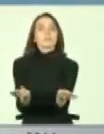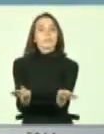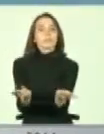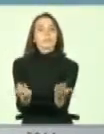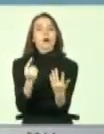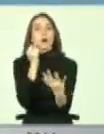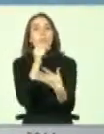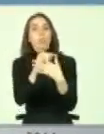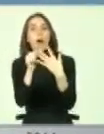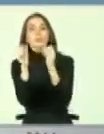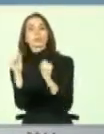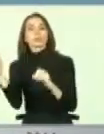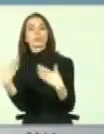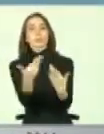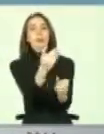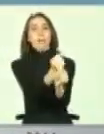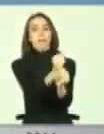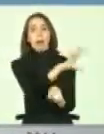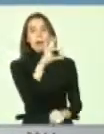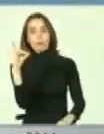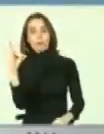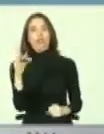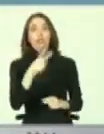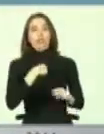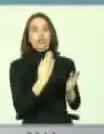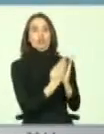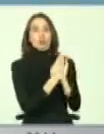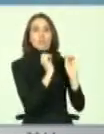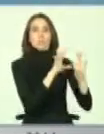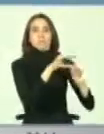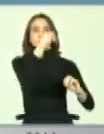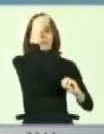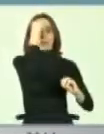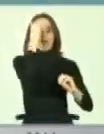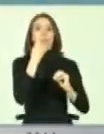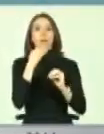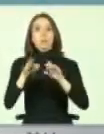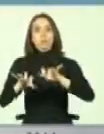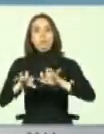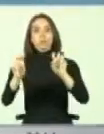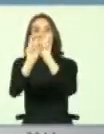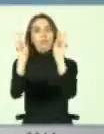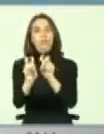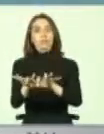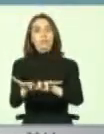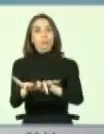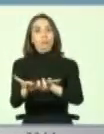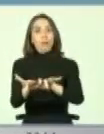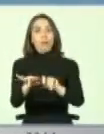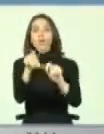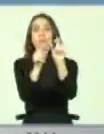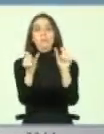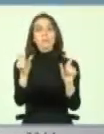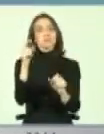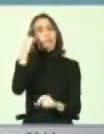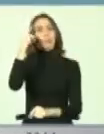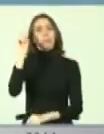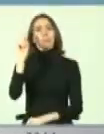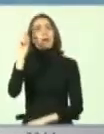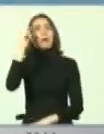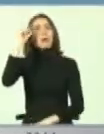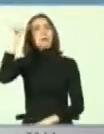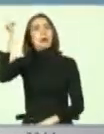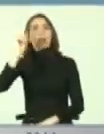posibilidad de empleo. Muy bien, se lo preparamos incluso en informática y áreas que a lo mejor la gente ni siquiera sospecha.